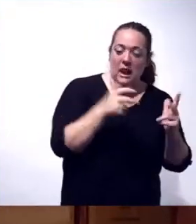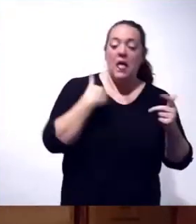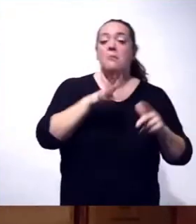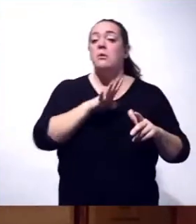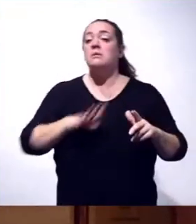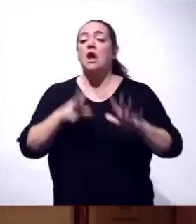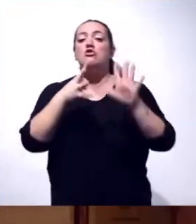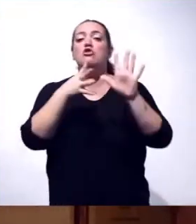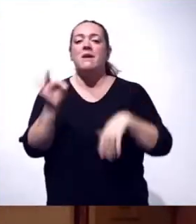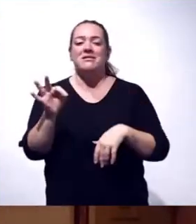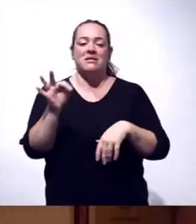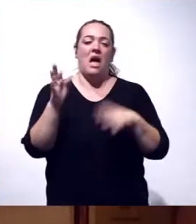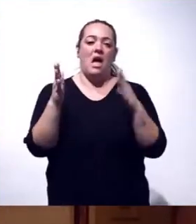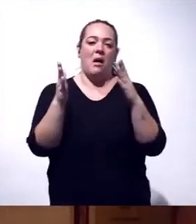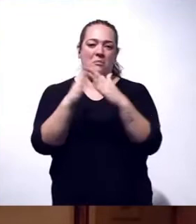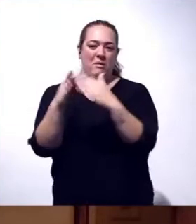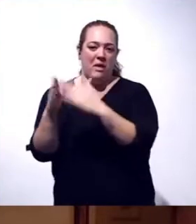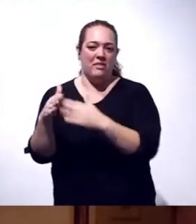viviendas, que son pisos.